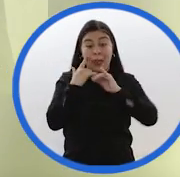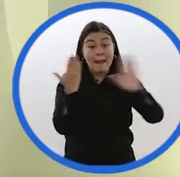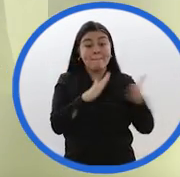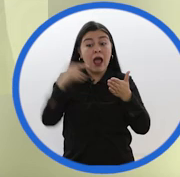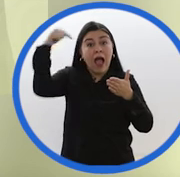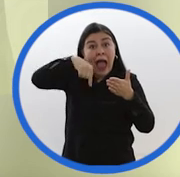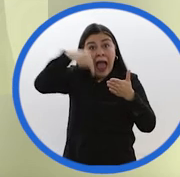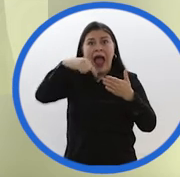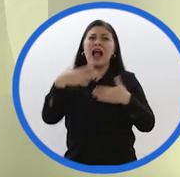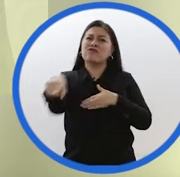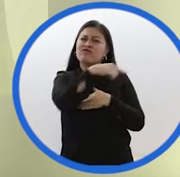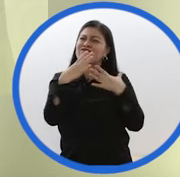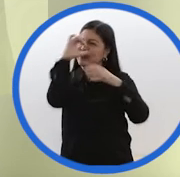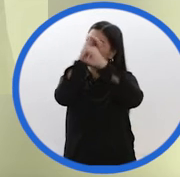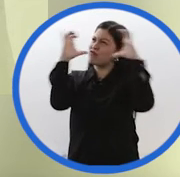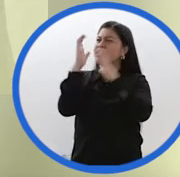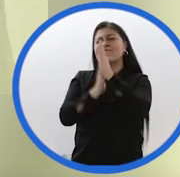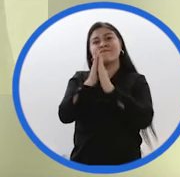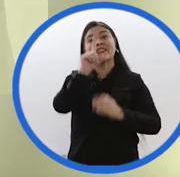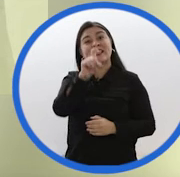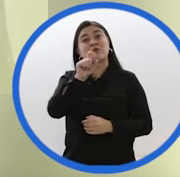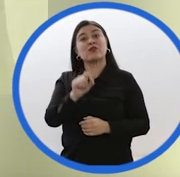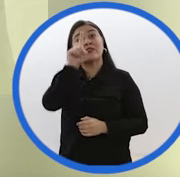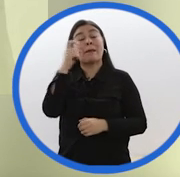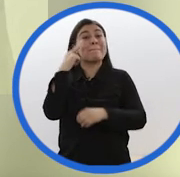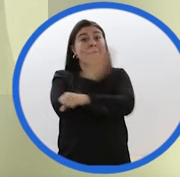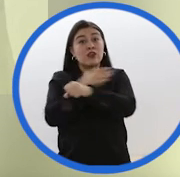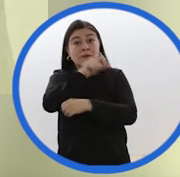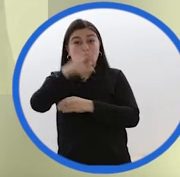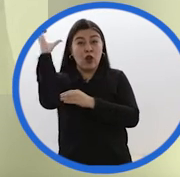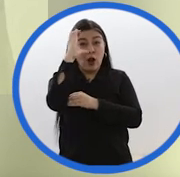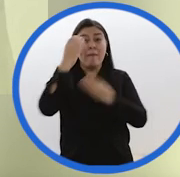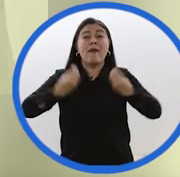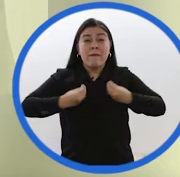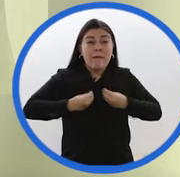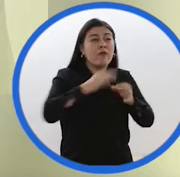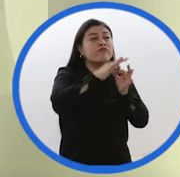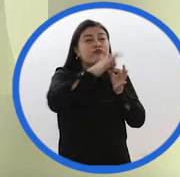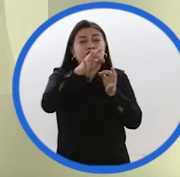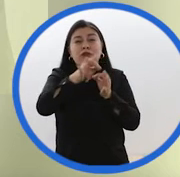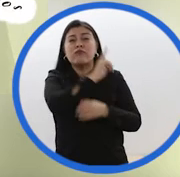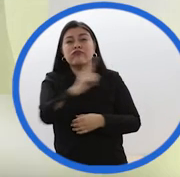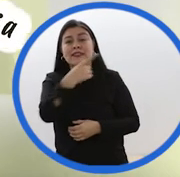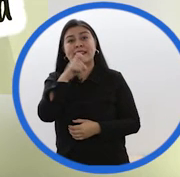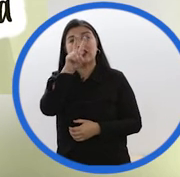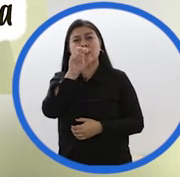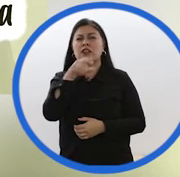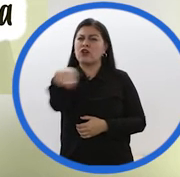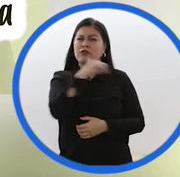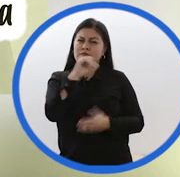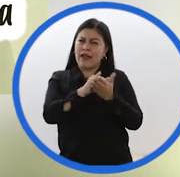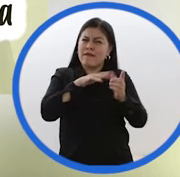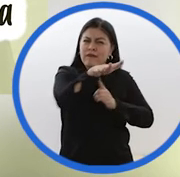los sueños de 6.6 millones de colombianos, quienes habitan los 170 municipios más afectados por la violencia,